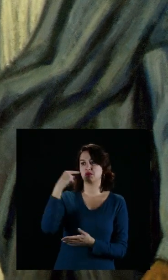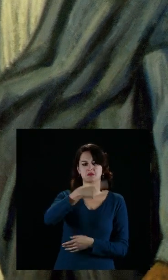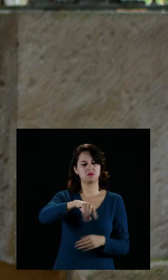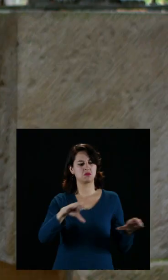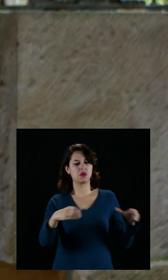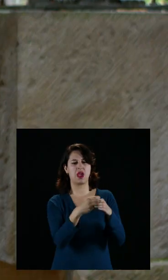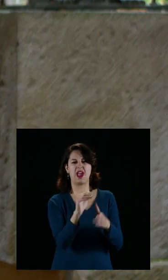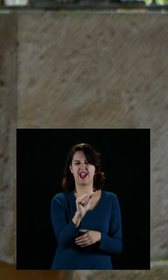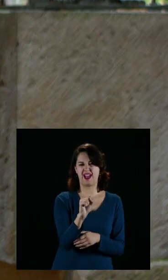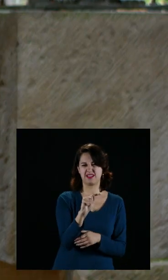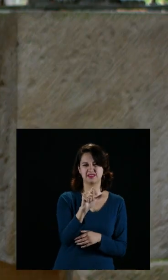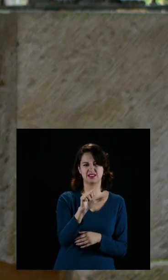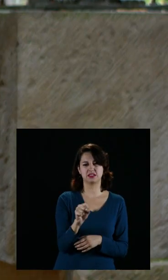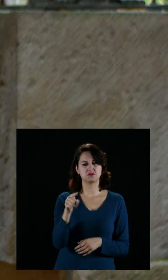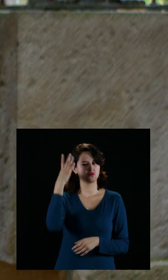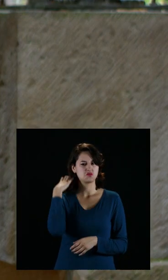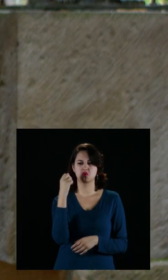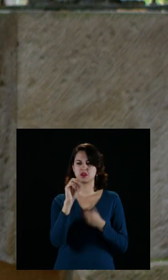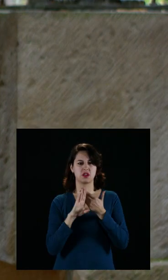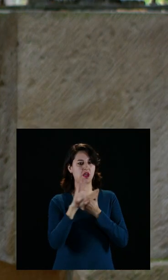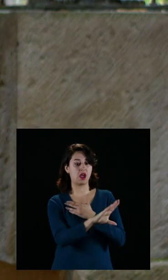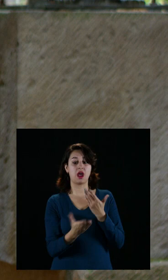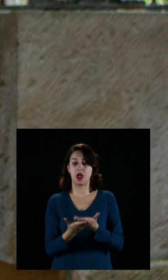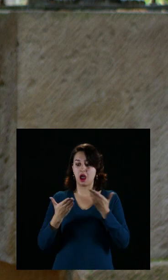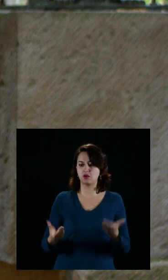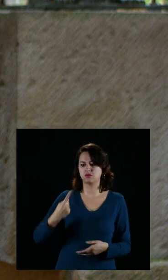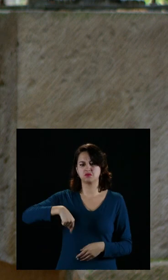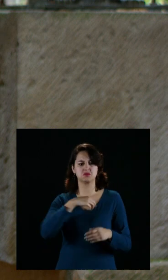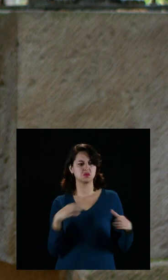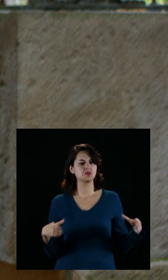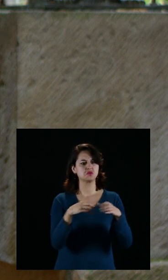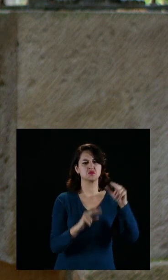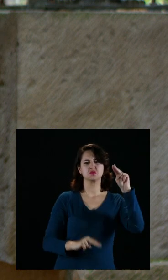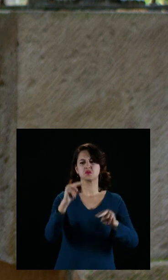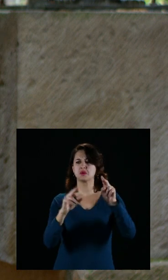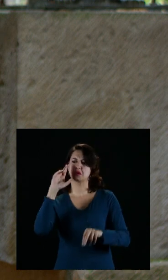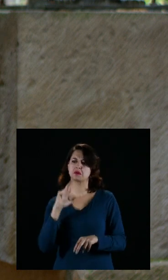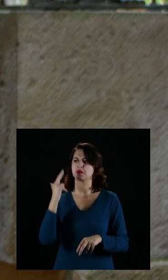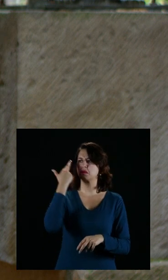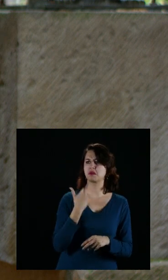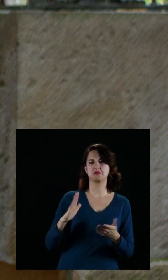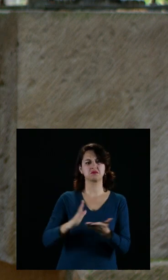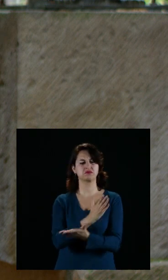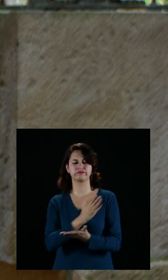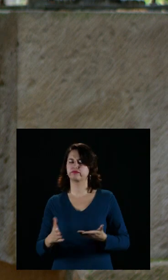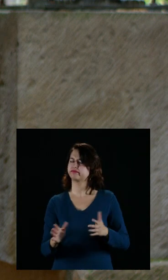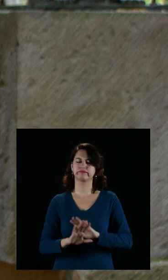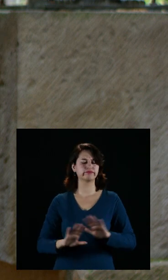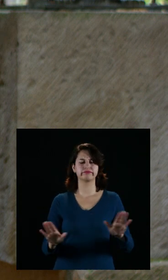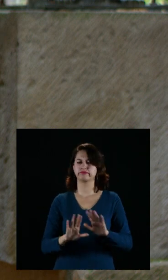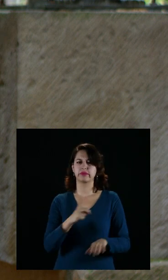estuvo en contra de las castas. Hoy los mexicanos debemos estar en contra del clasismo, del racismo y de